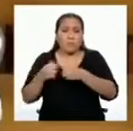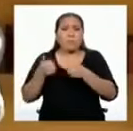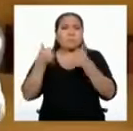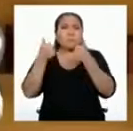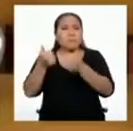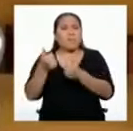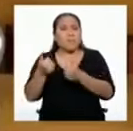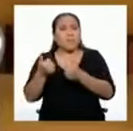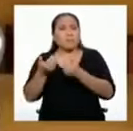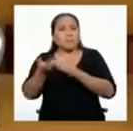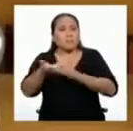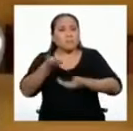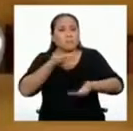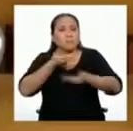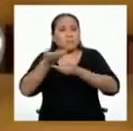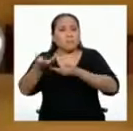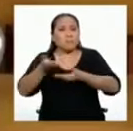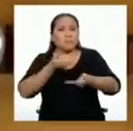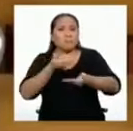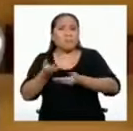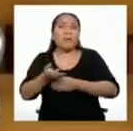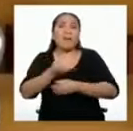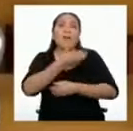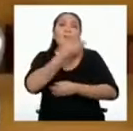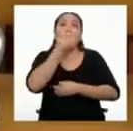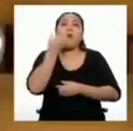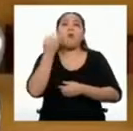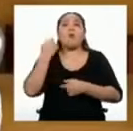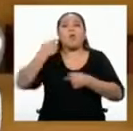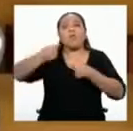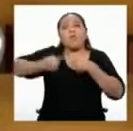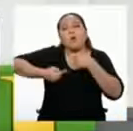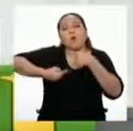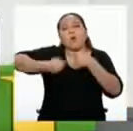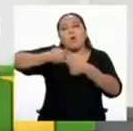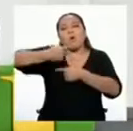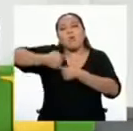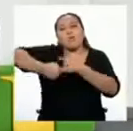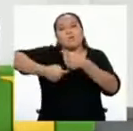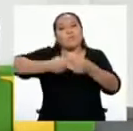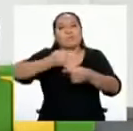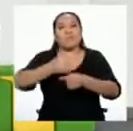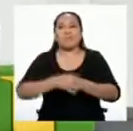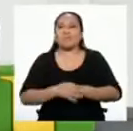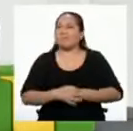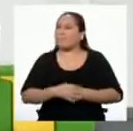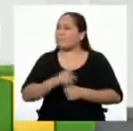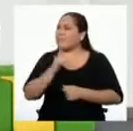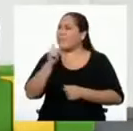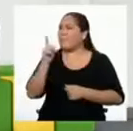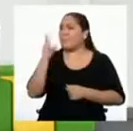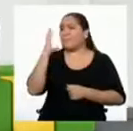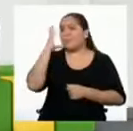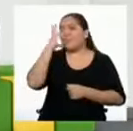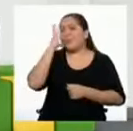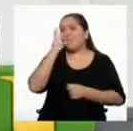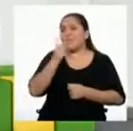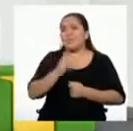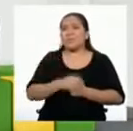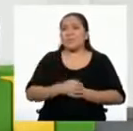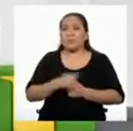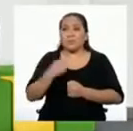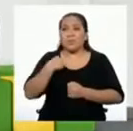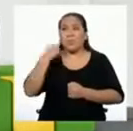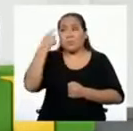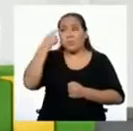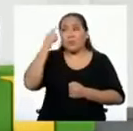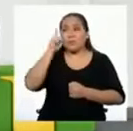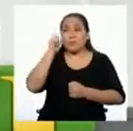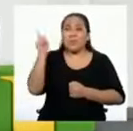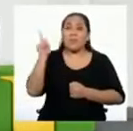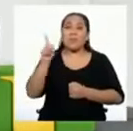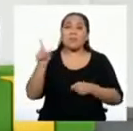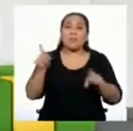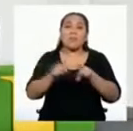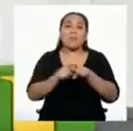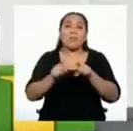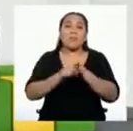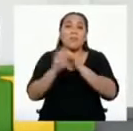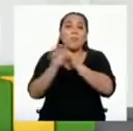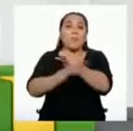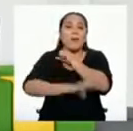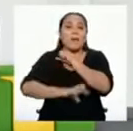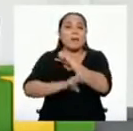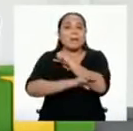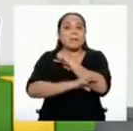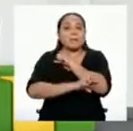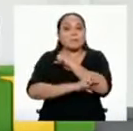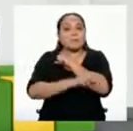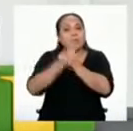en ella para mejorarla día a día. Eso suena muy bonito. Yo pienso en todo eso, pero también sueño con un país